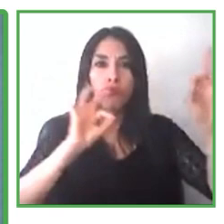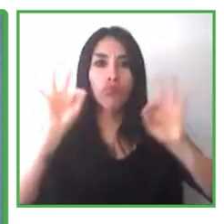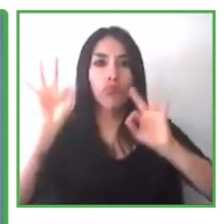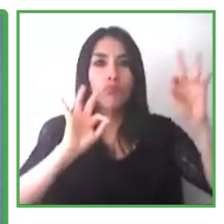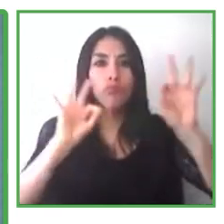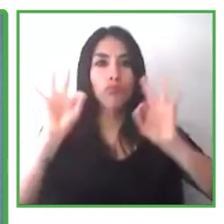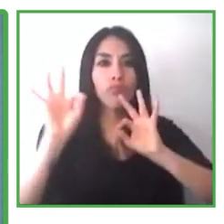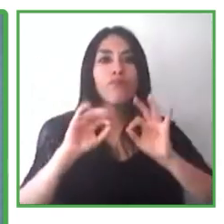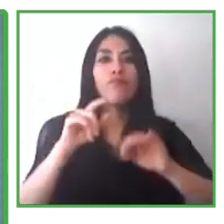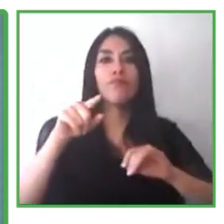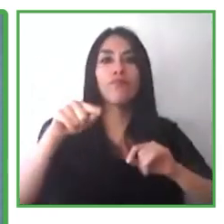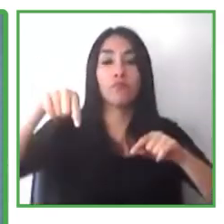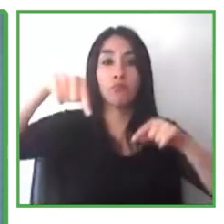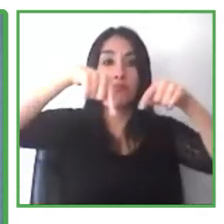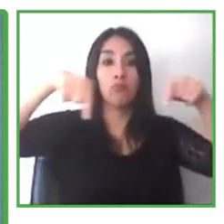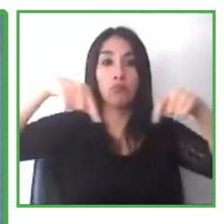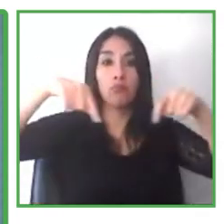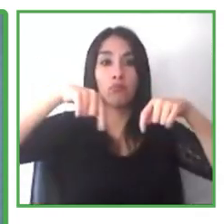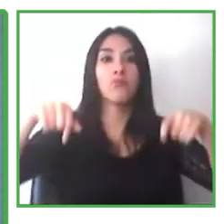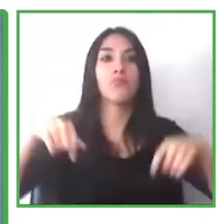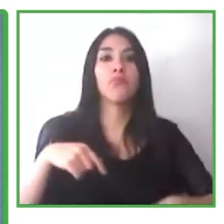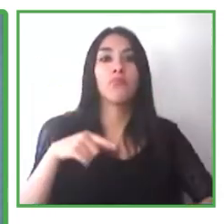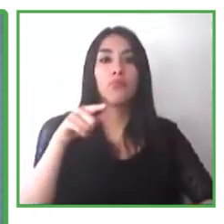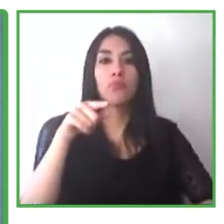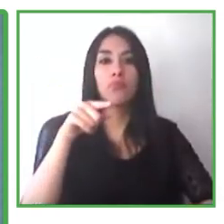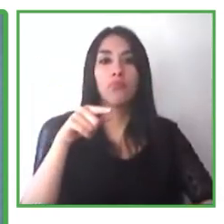140 consultores